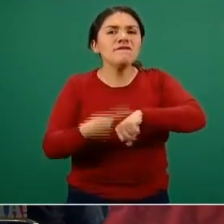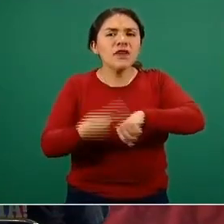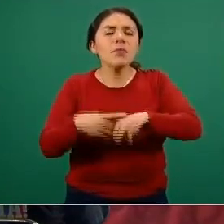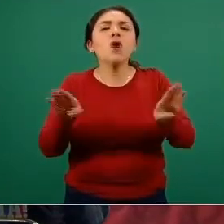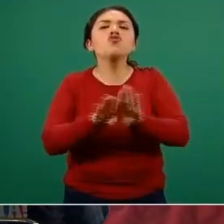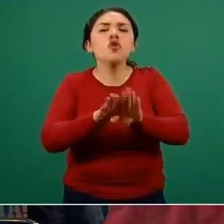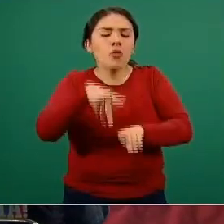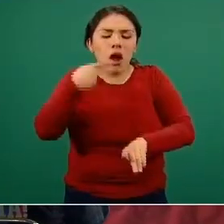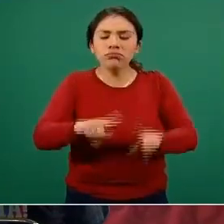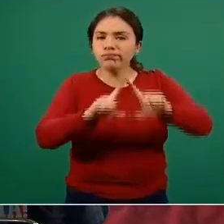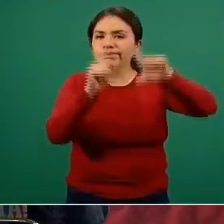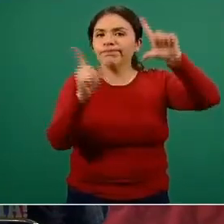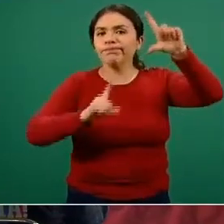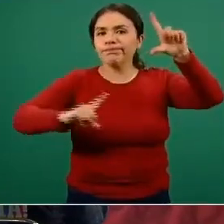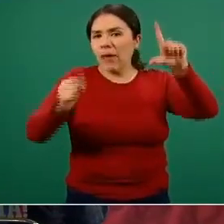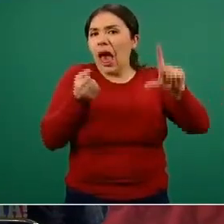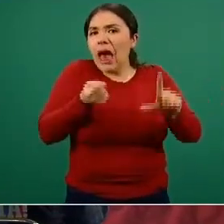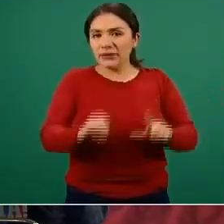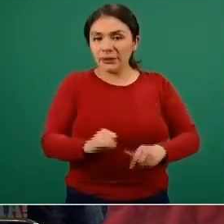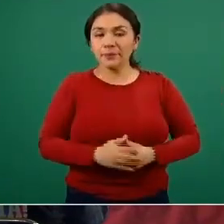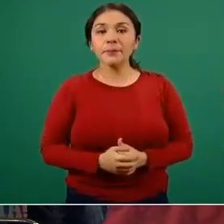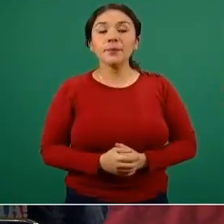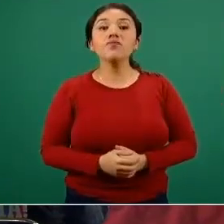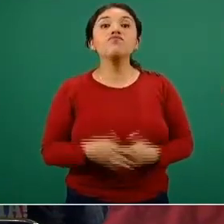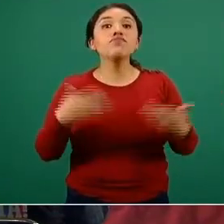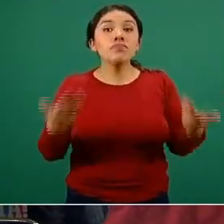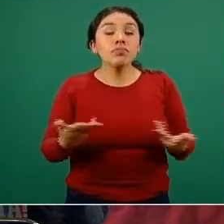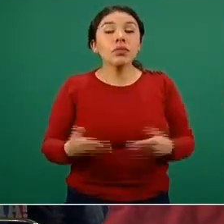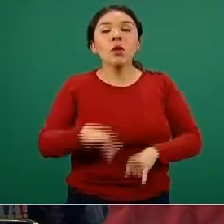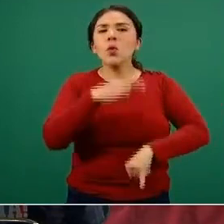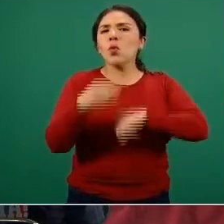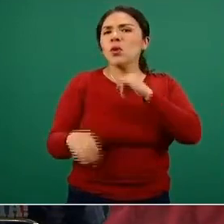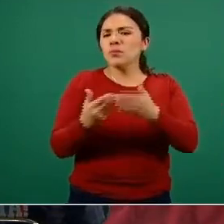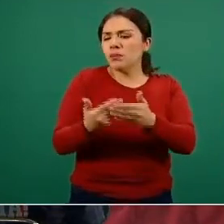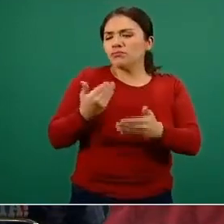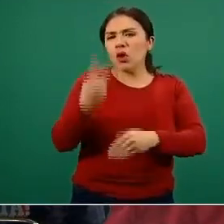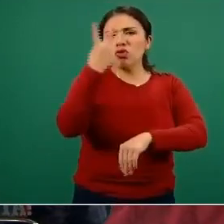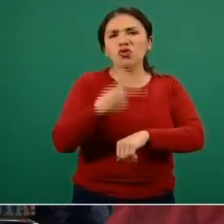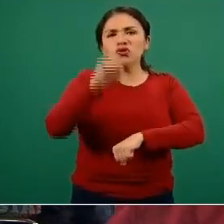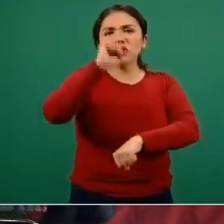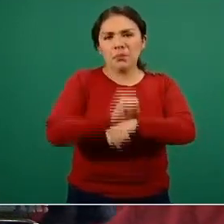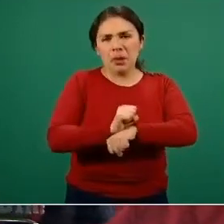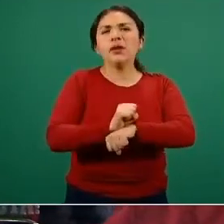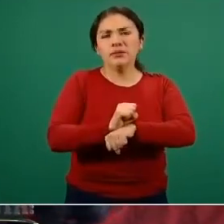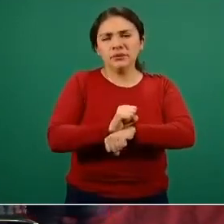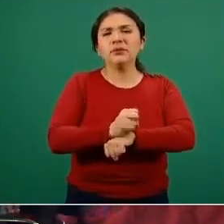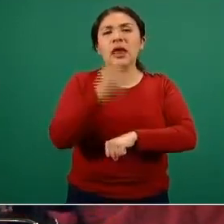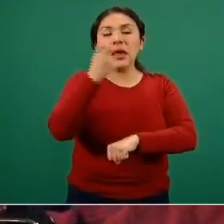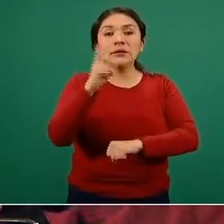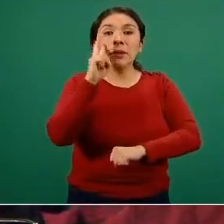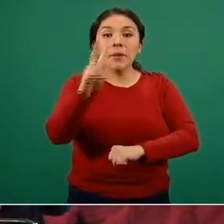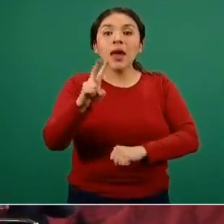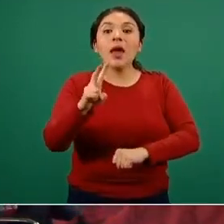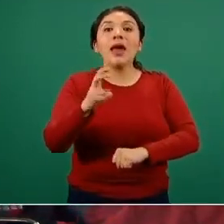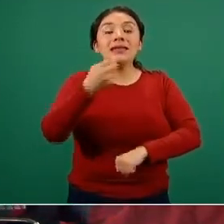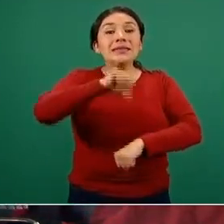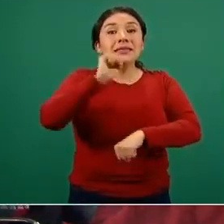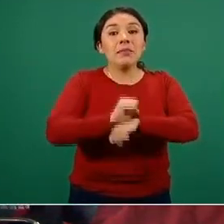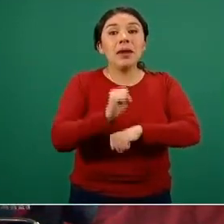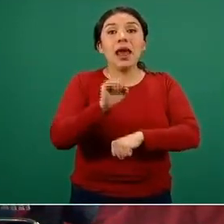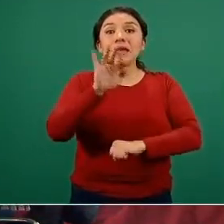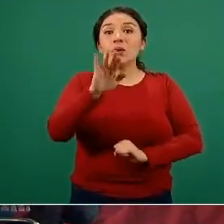todo el territorio nacional. Para efecto de las últimas dos semanas, abríamos precisamente el gráfico de la semana